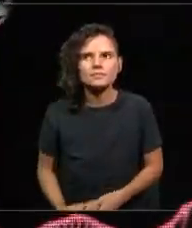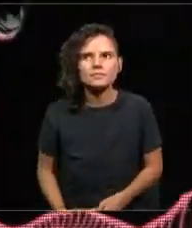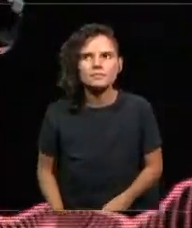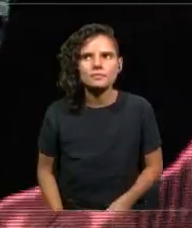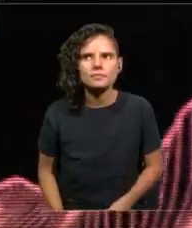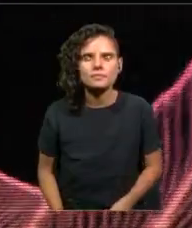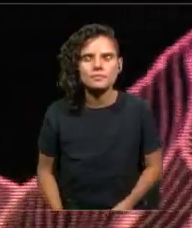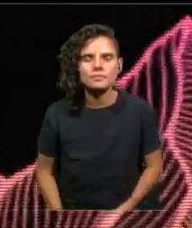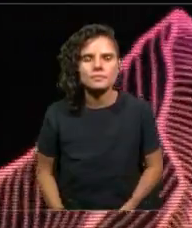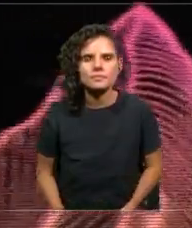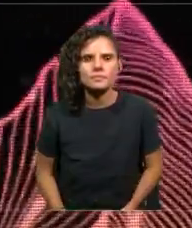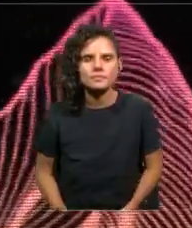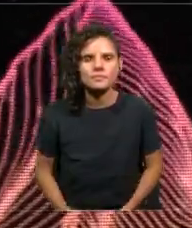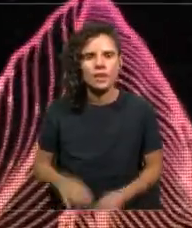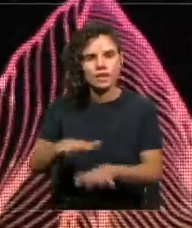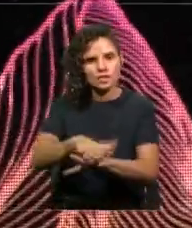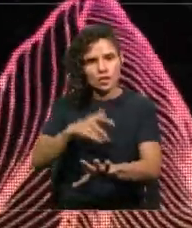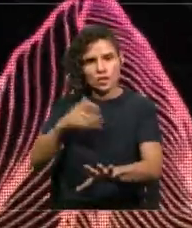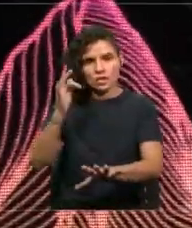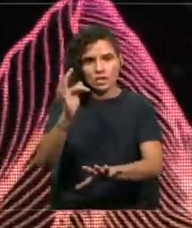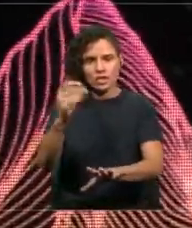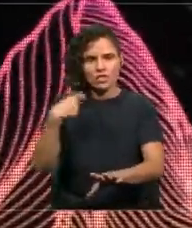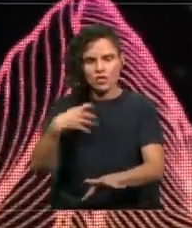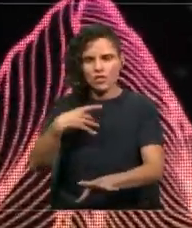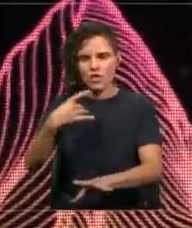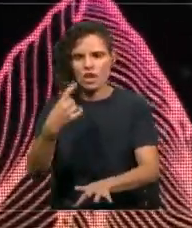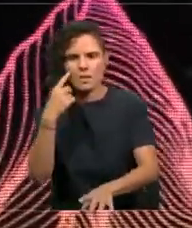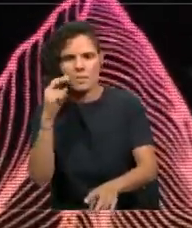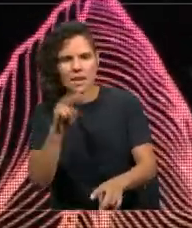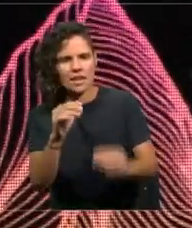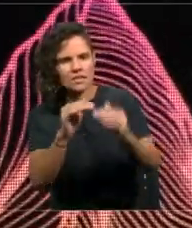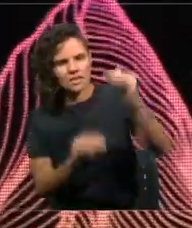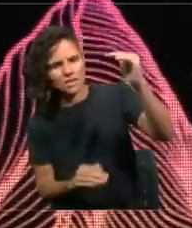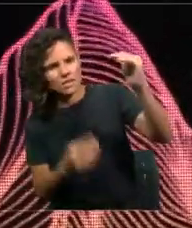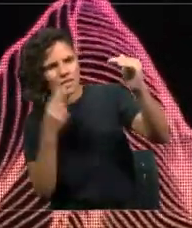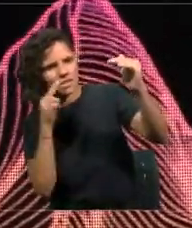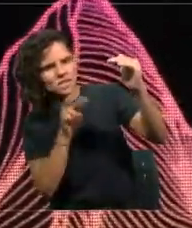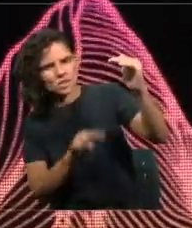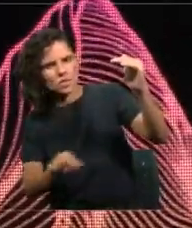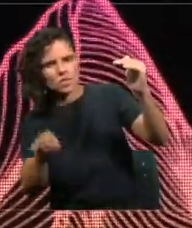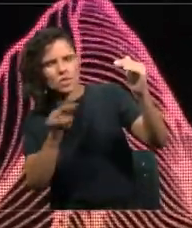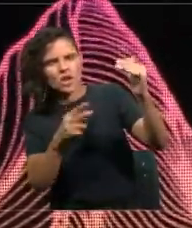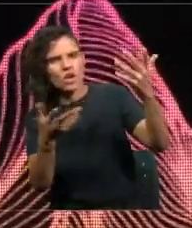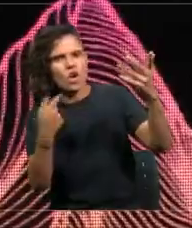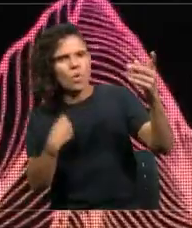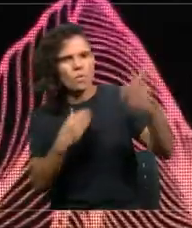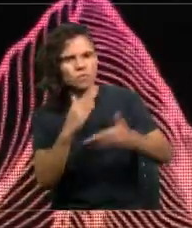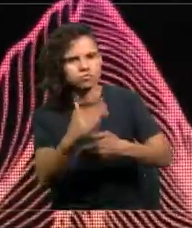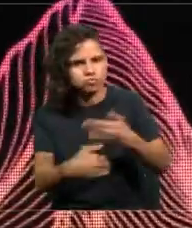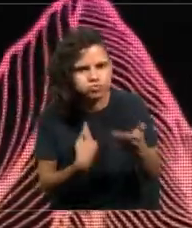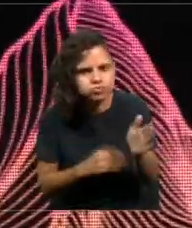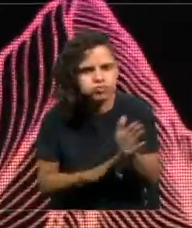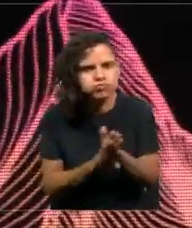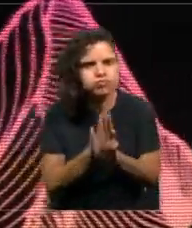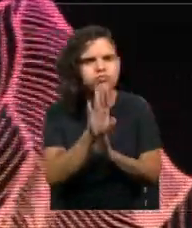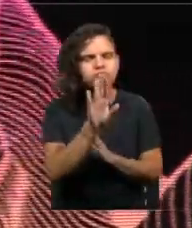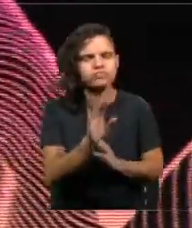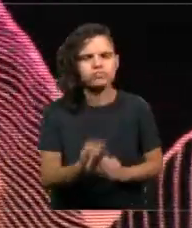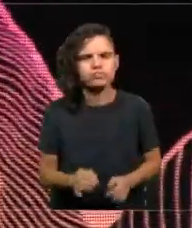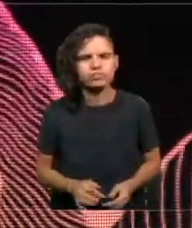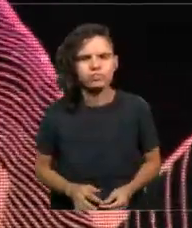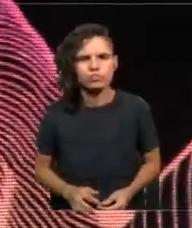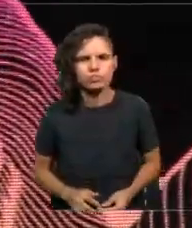este congreso nos invita a mirar el tema de la desigualdad, el tema del crecimiento. Y si ustedes nos